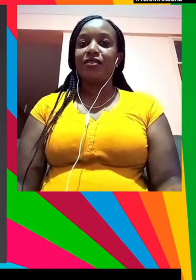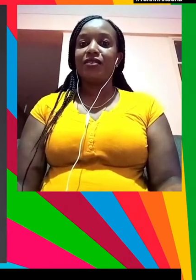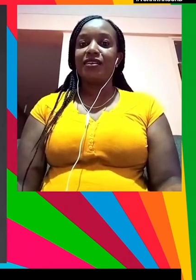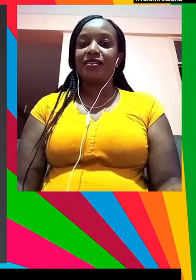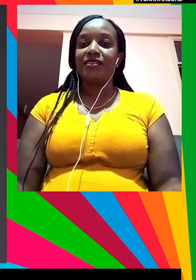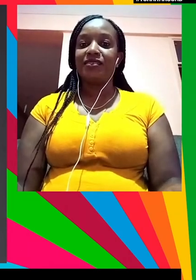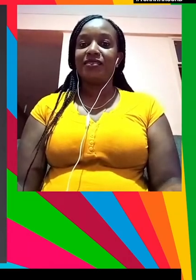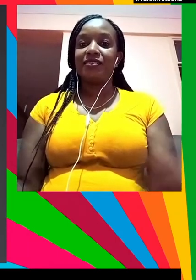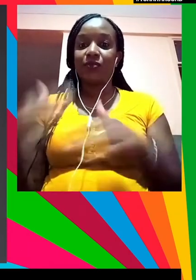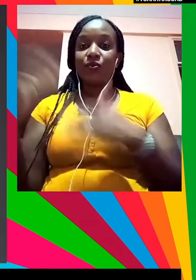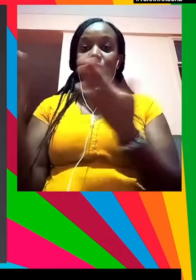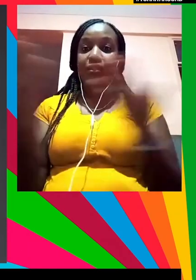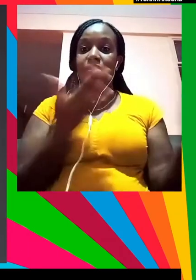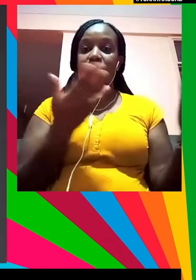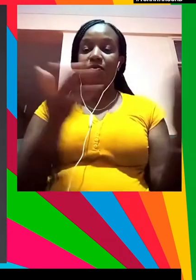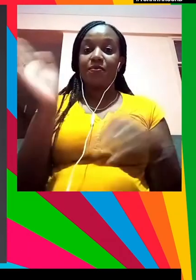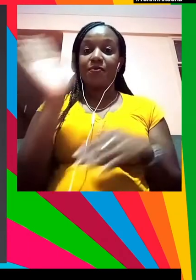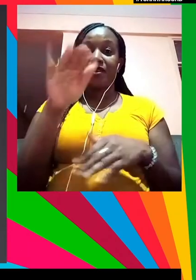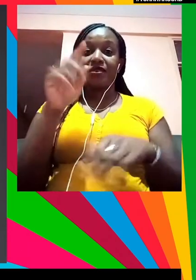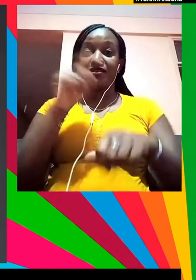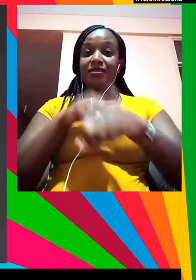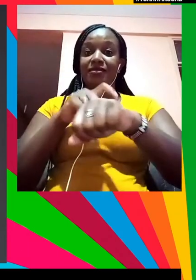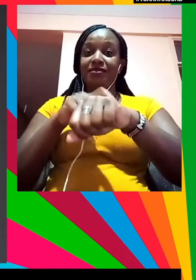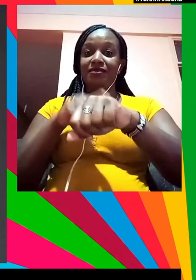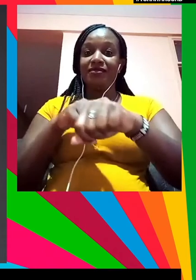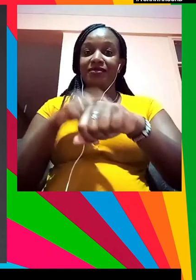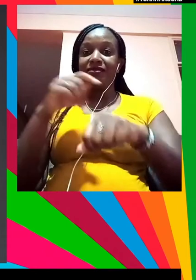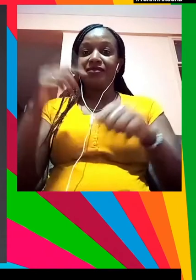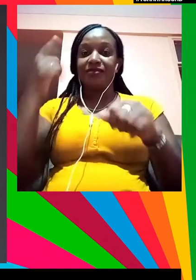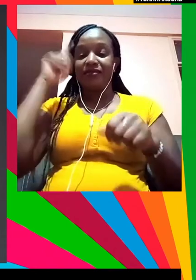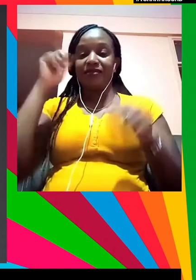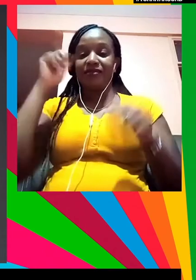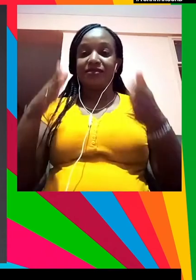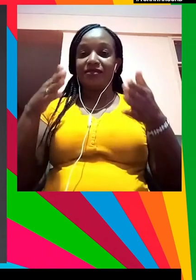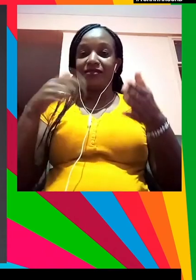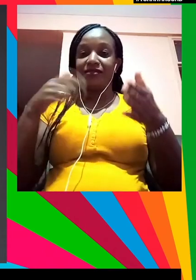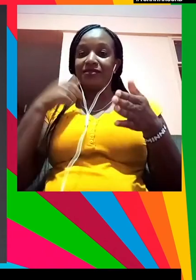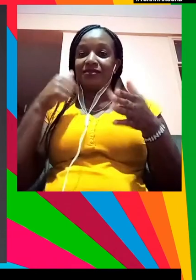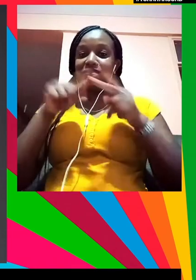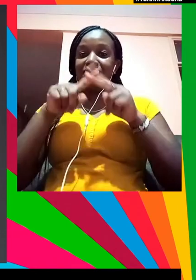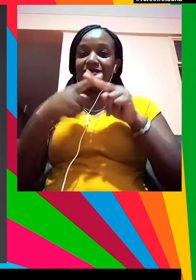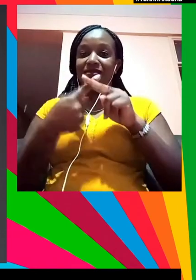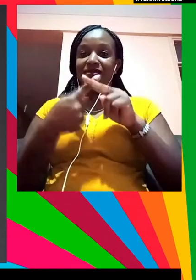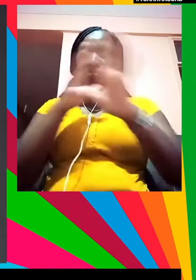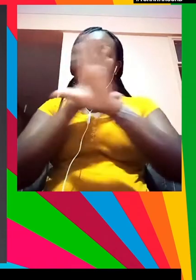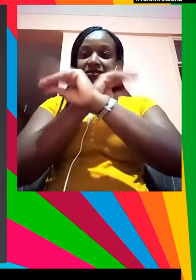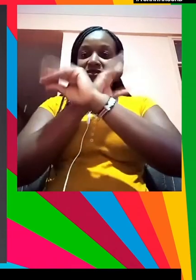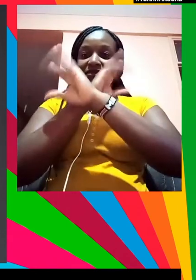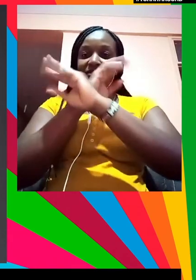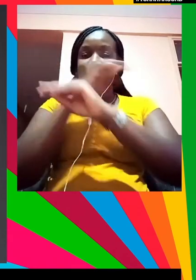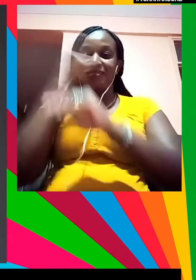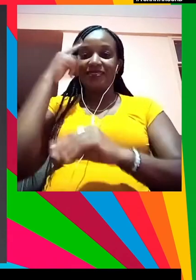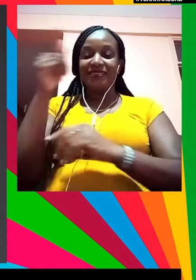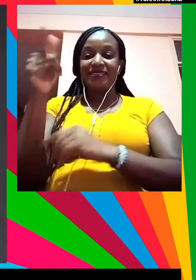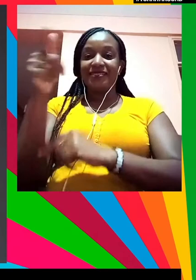Bienvenidos y bienvenidas. Es el momento de dar el micrófono virtual a la